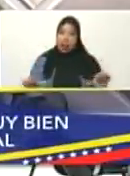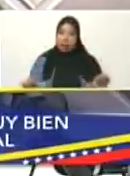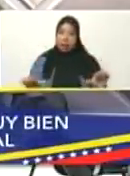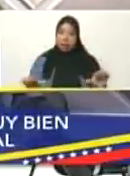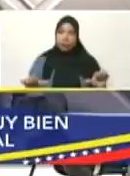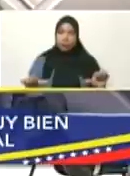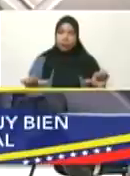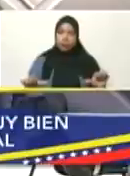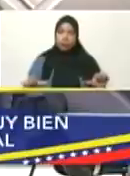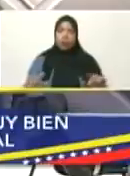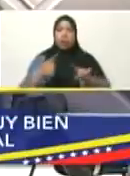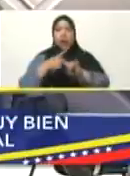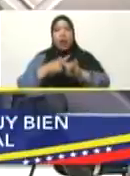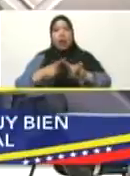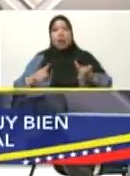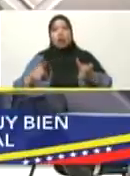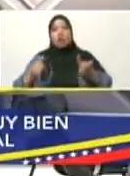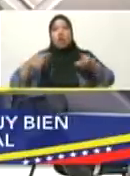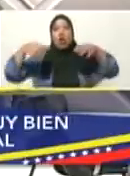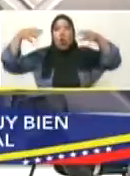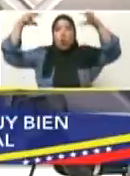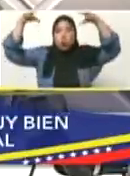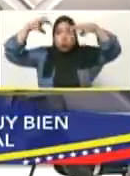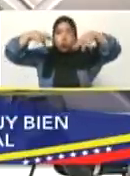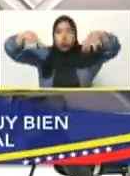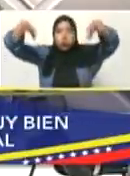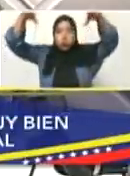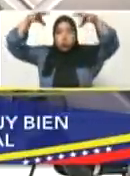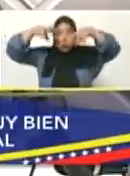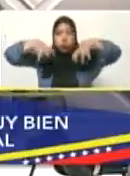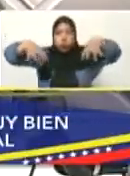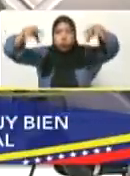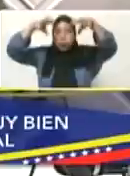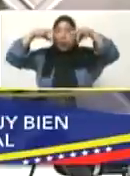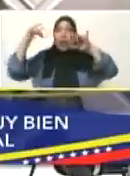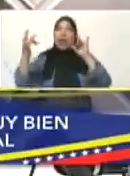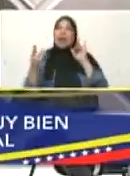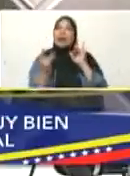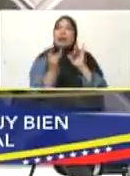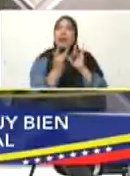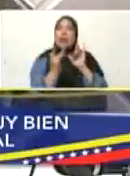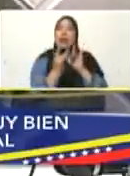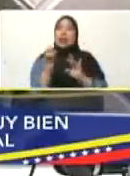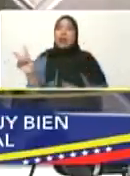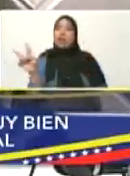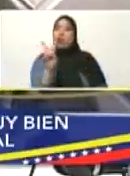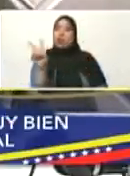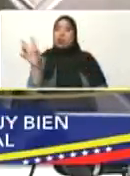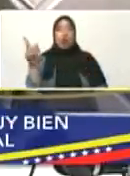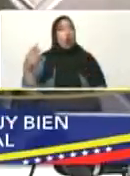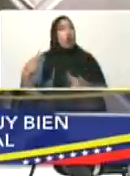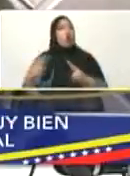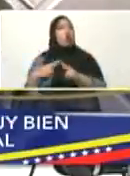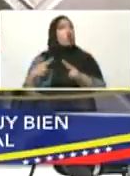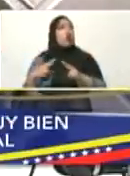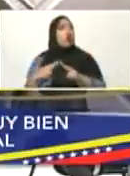pero un ciclón que viniera a golpear las costas directamente de Venezuela, nuestra generación no lo conoce.